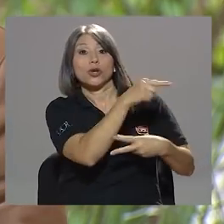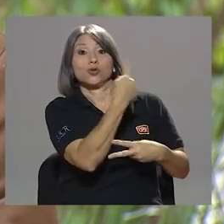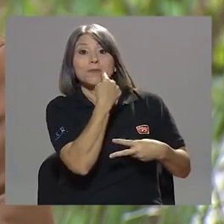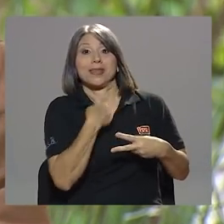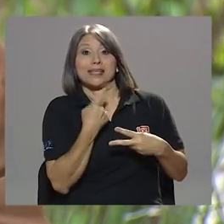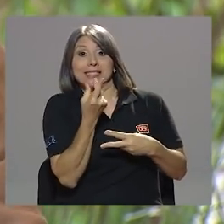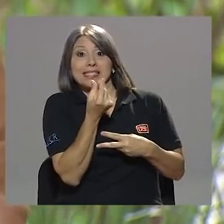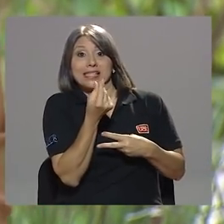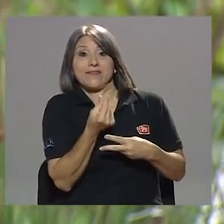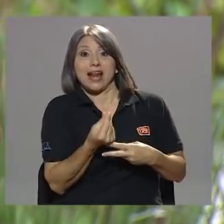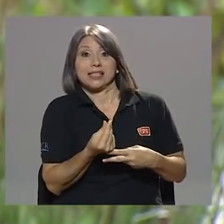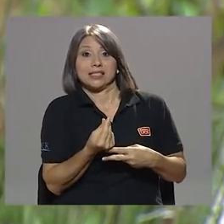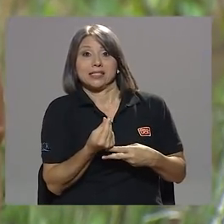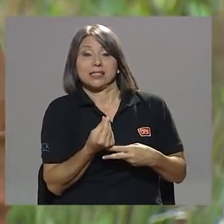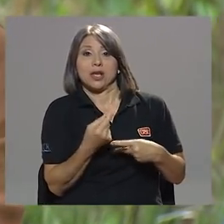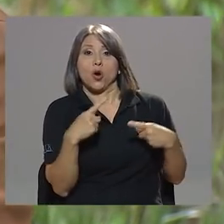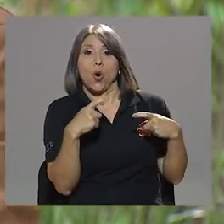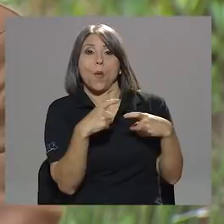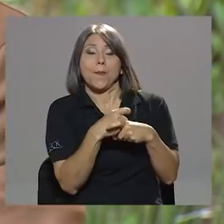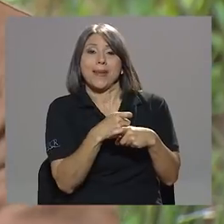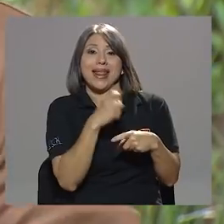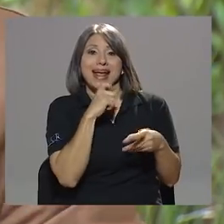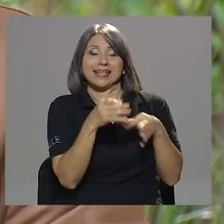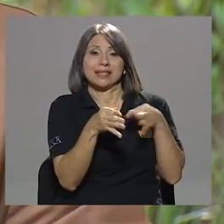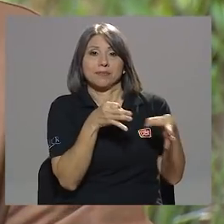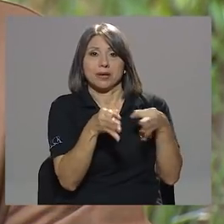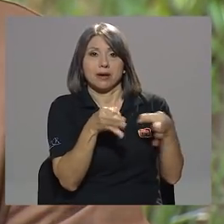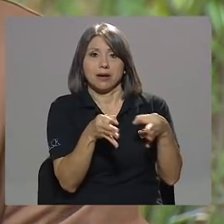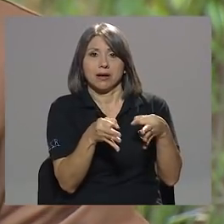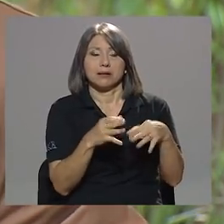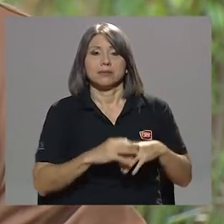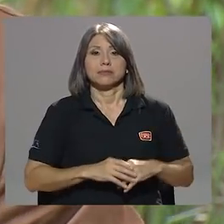son complejas, explicarlas en esta forma.